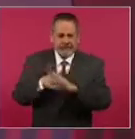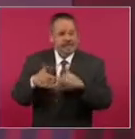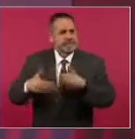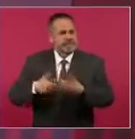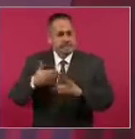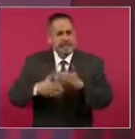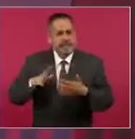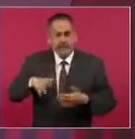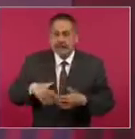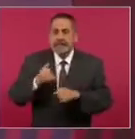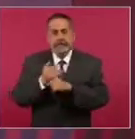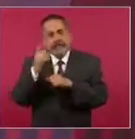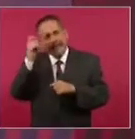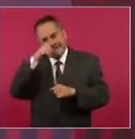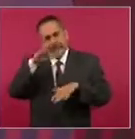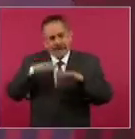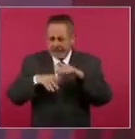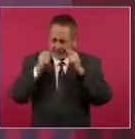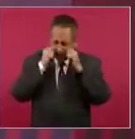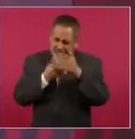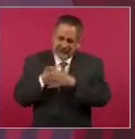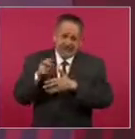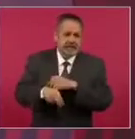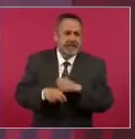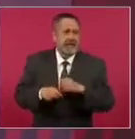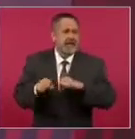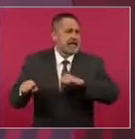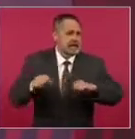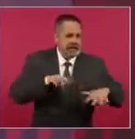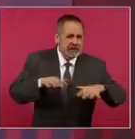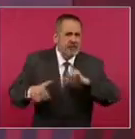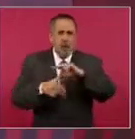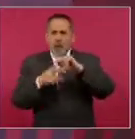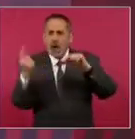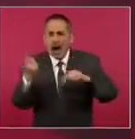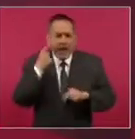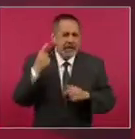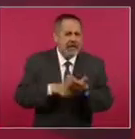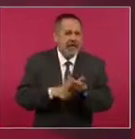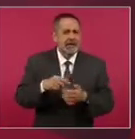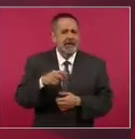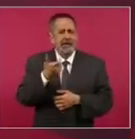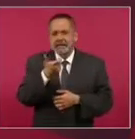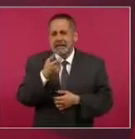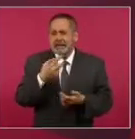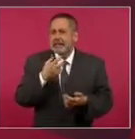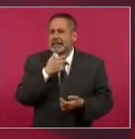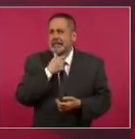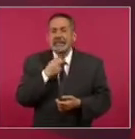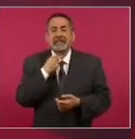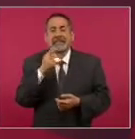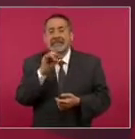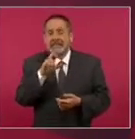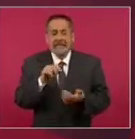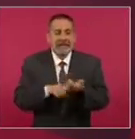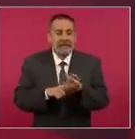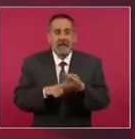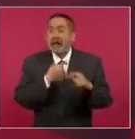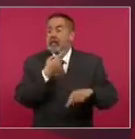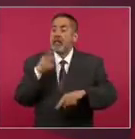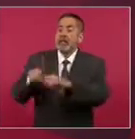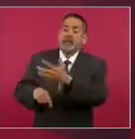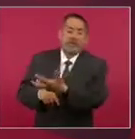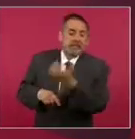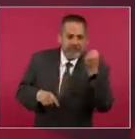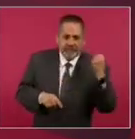superando momentos difíciles, sismos, huracanes, crisis económicas, desinversión, intentos de privatización, el